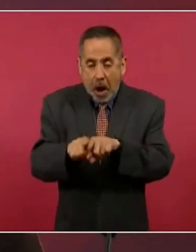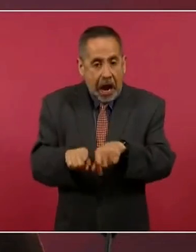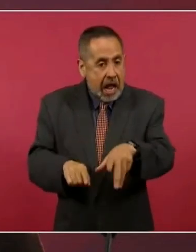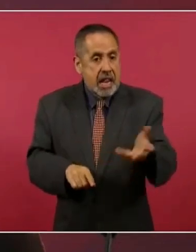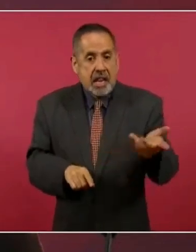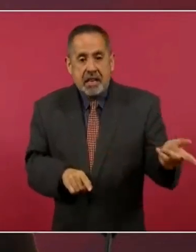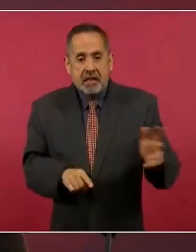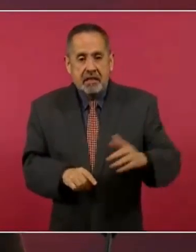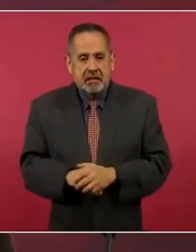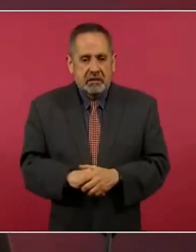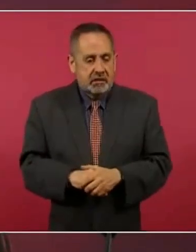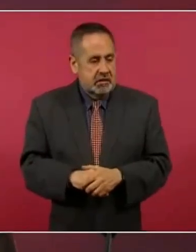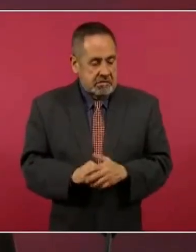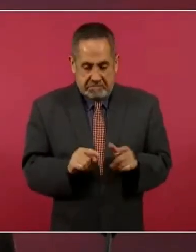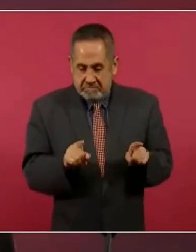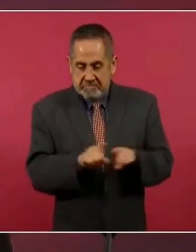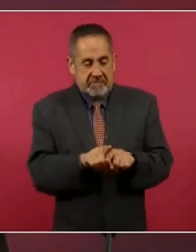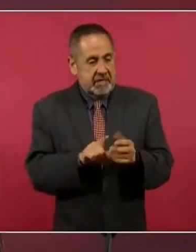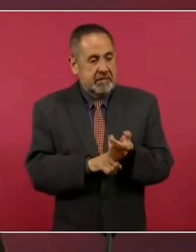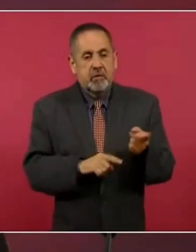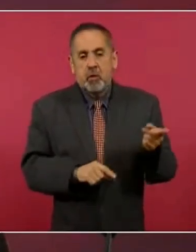y se mantiene